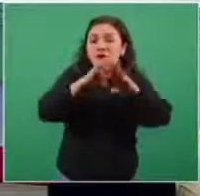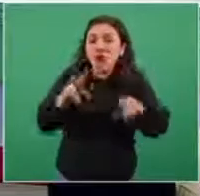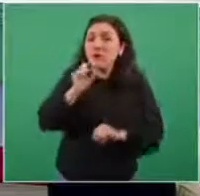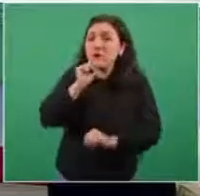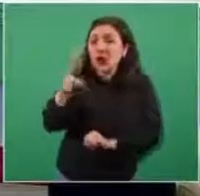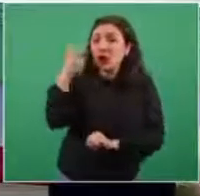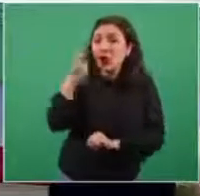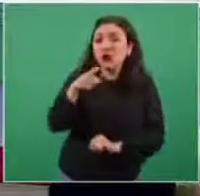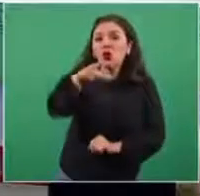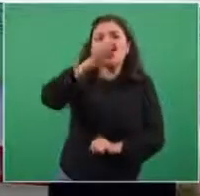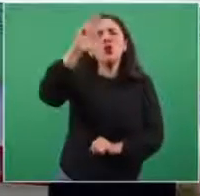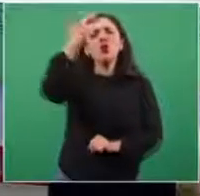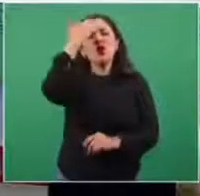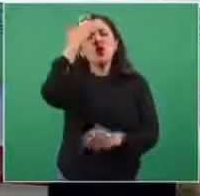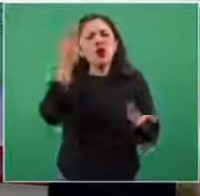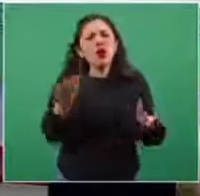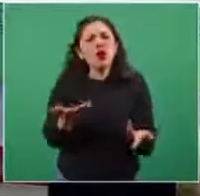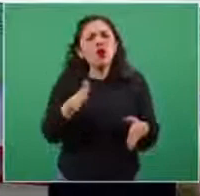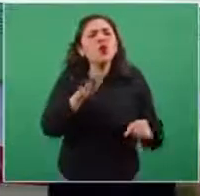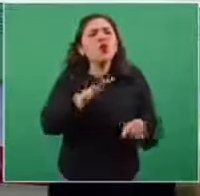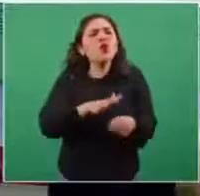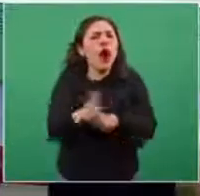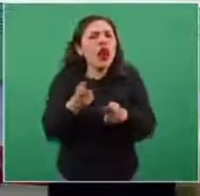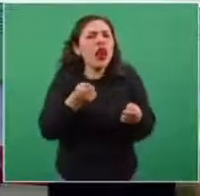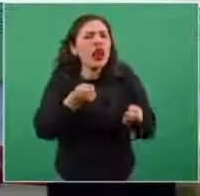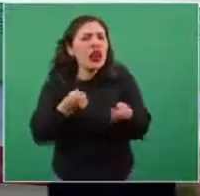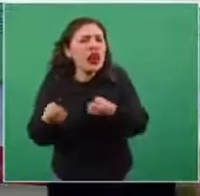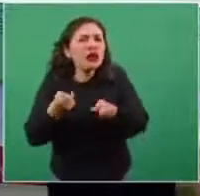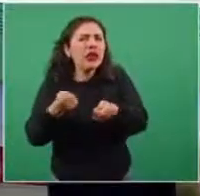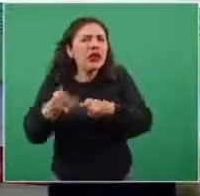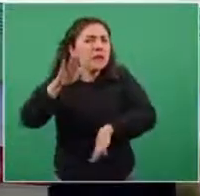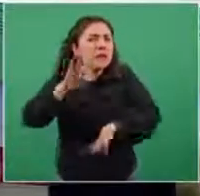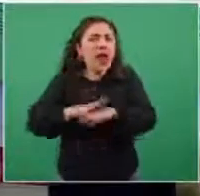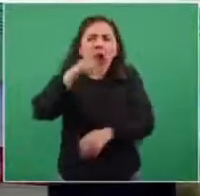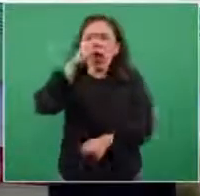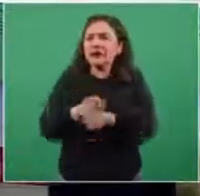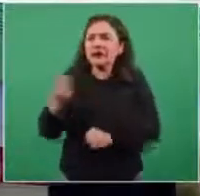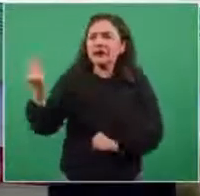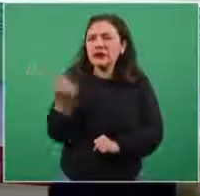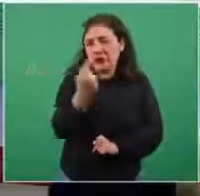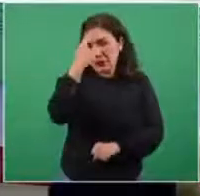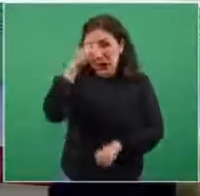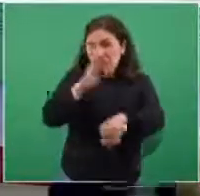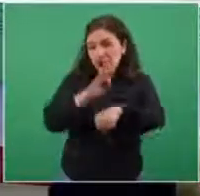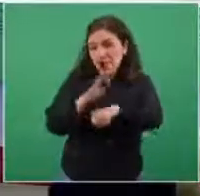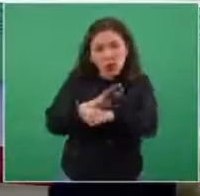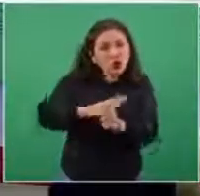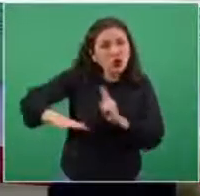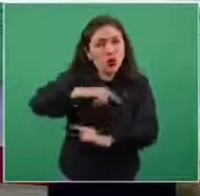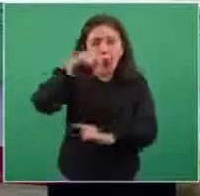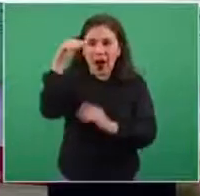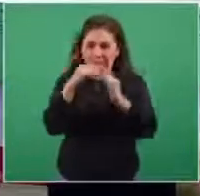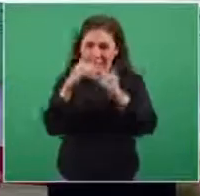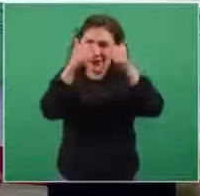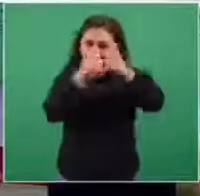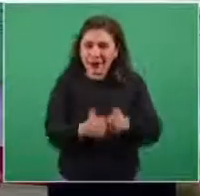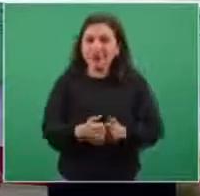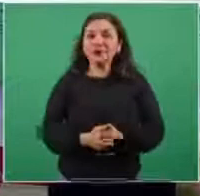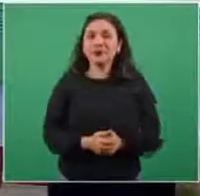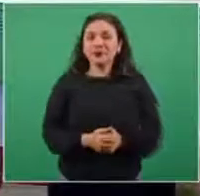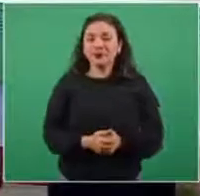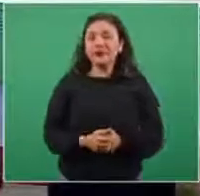recuerden cuáles son estas estrategias absolutamente necesarias para protegerse en casa. Esta es la